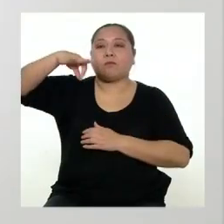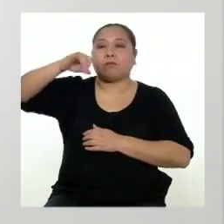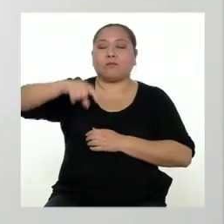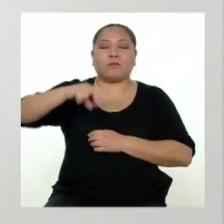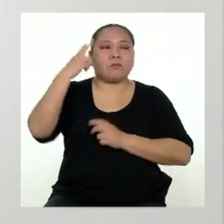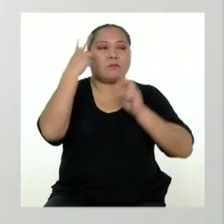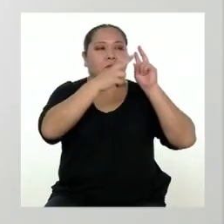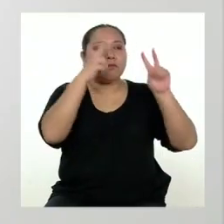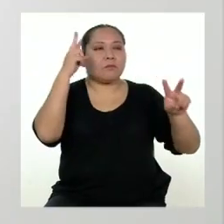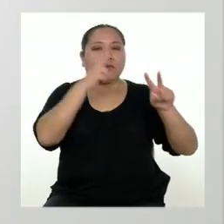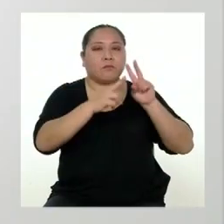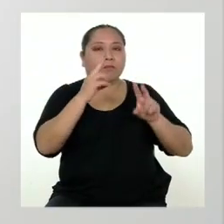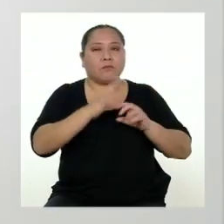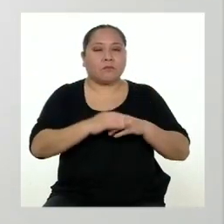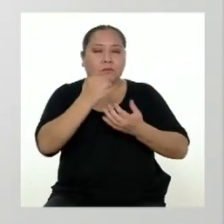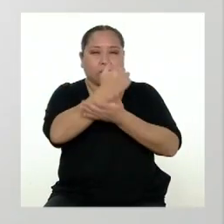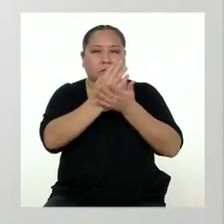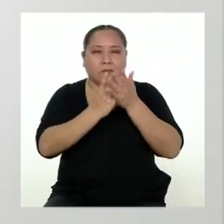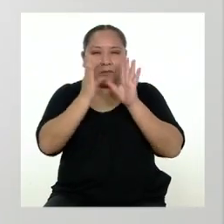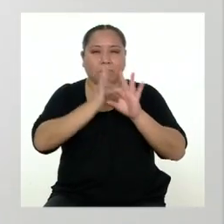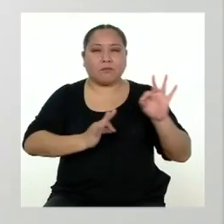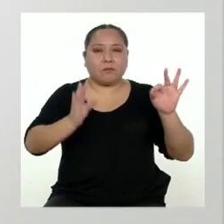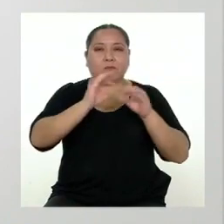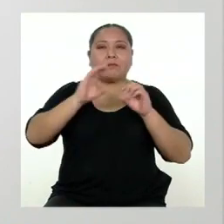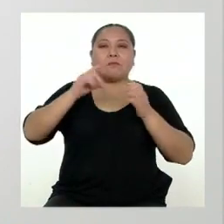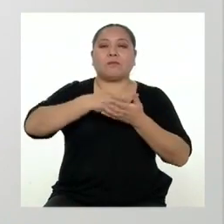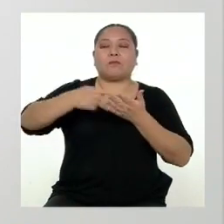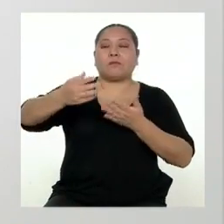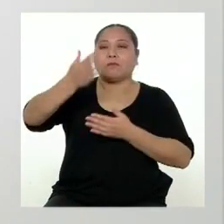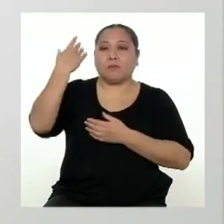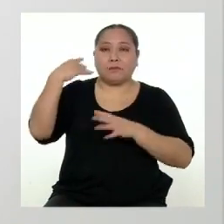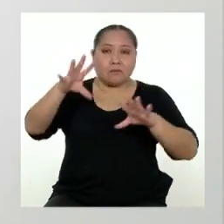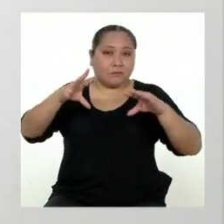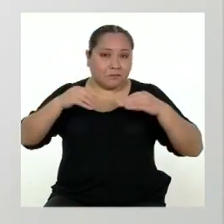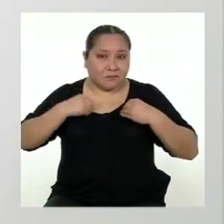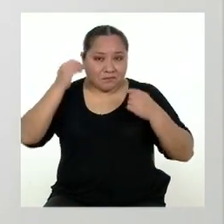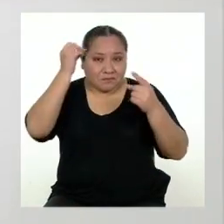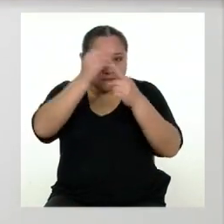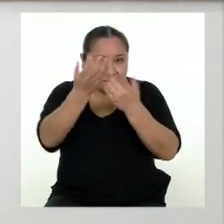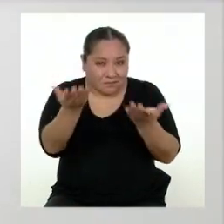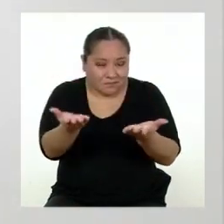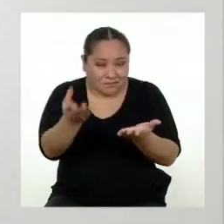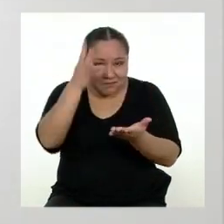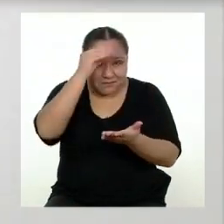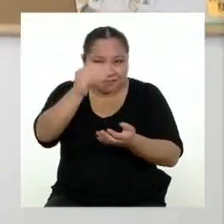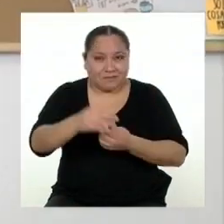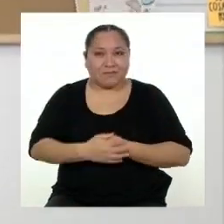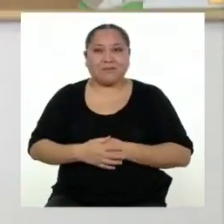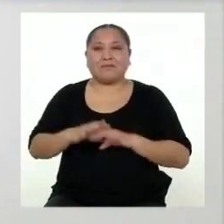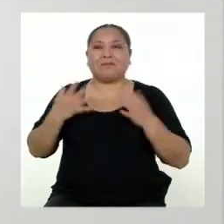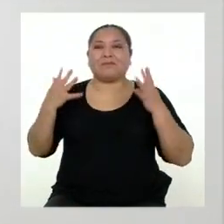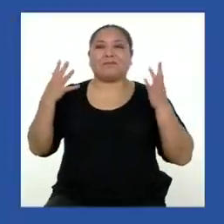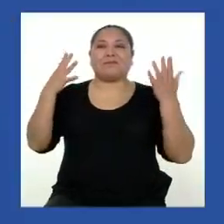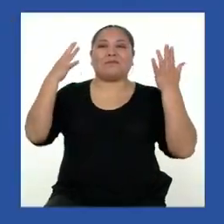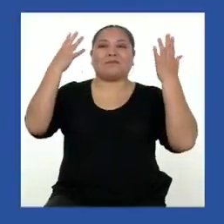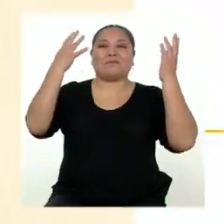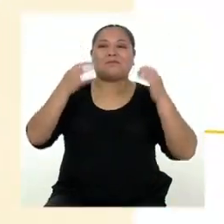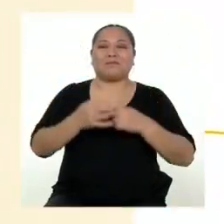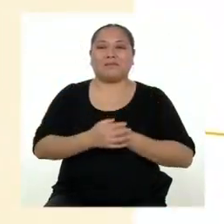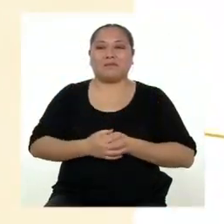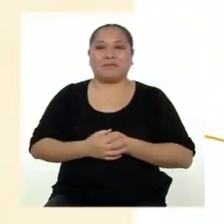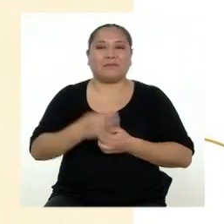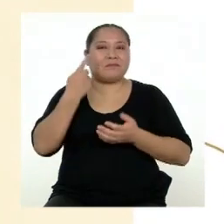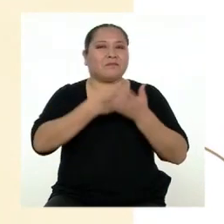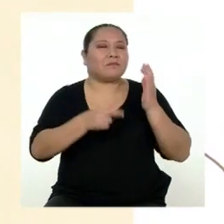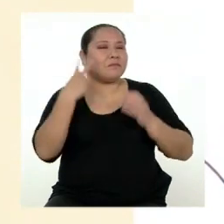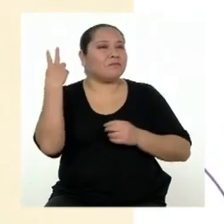vamos repasando los puntos clave de la semana pasada. ¿Aceptan el reto, chicas y chicos? ¡Sí! ¿Qué